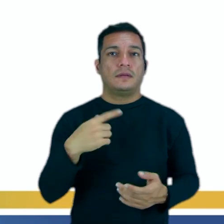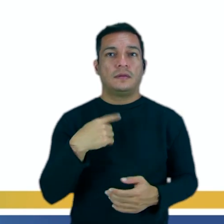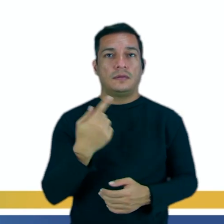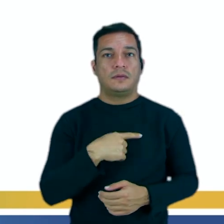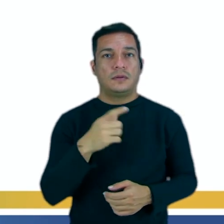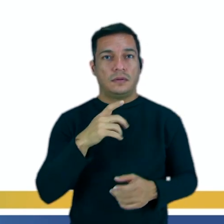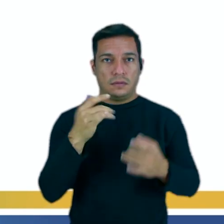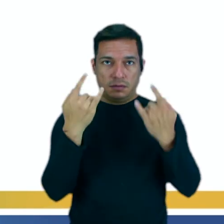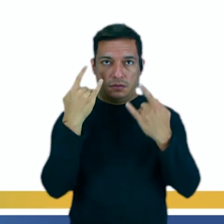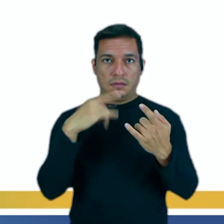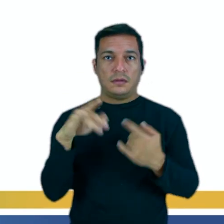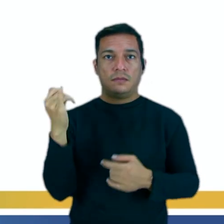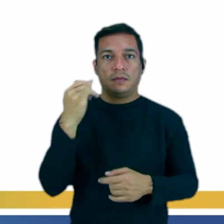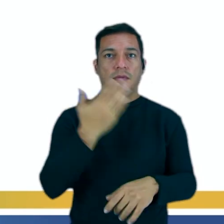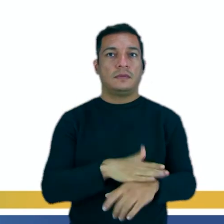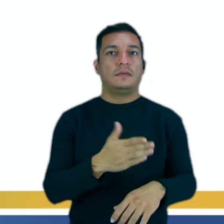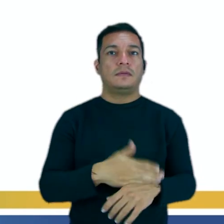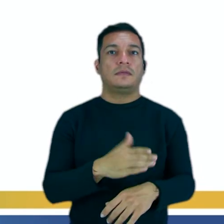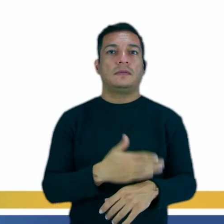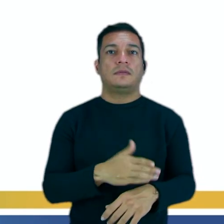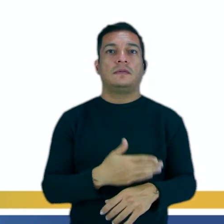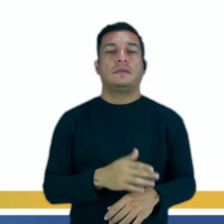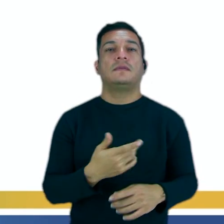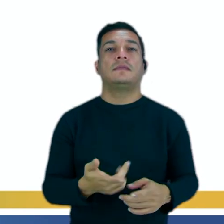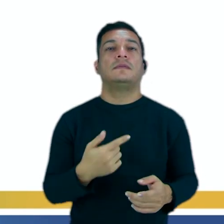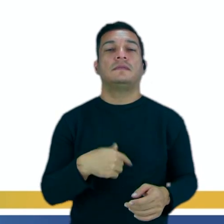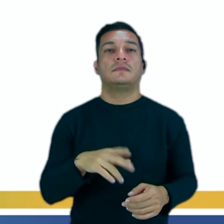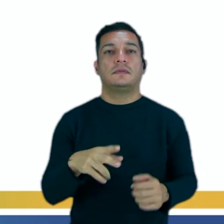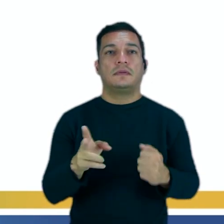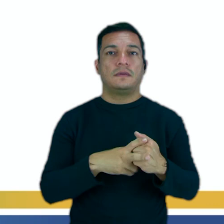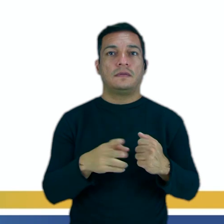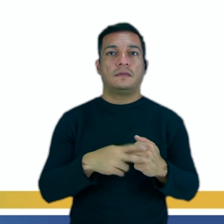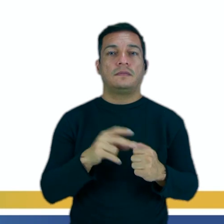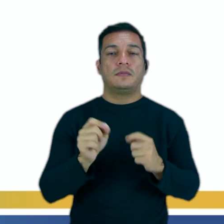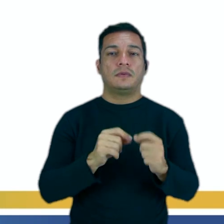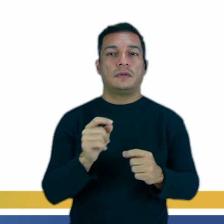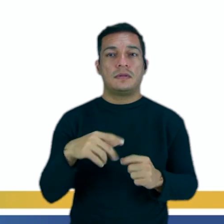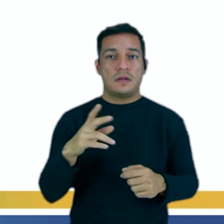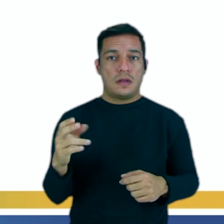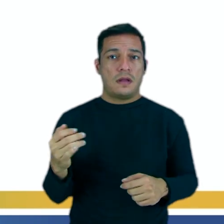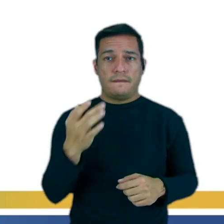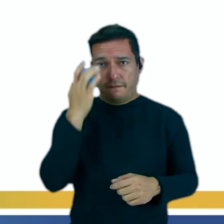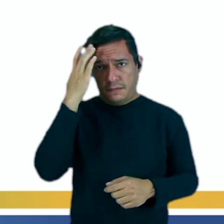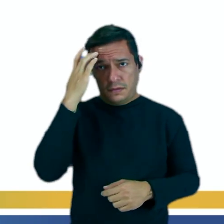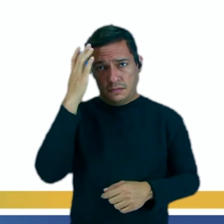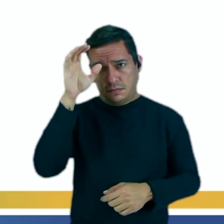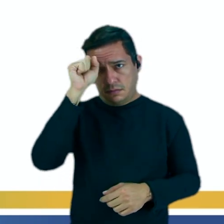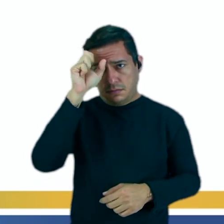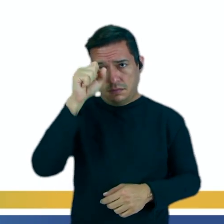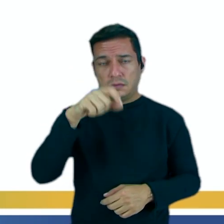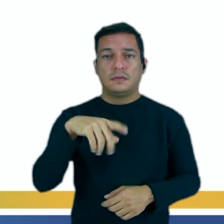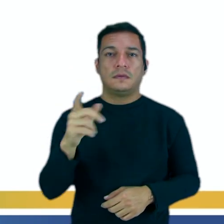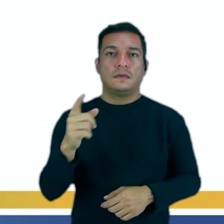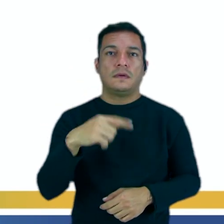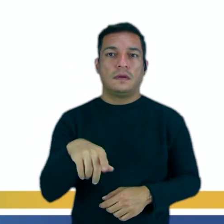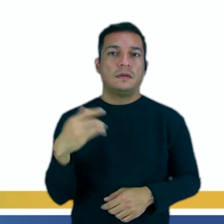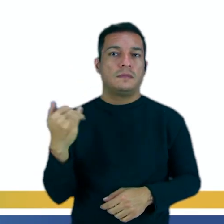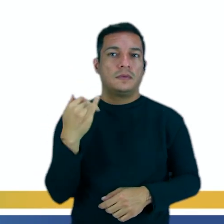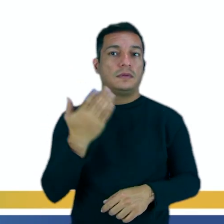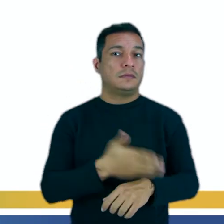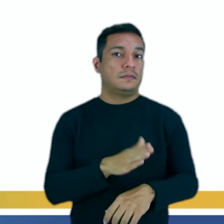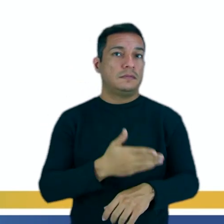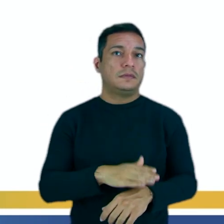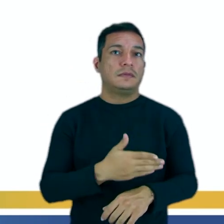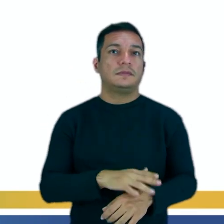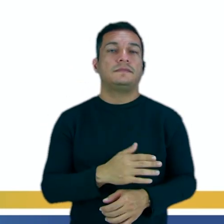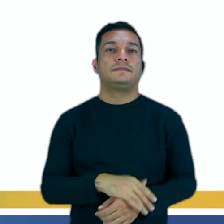atractivo, es importante practicar bastante. Entonces, verbo no es algo muy sencillo, muy fácil de aprender. Entonces, es muy necesario práctica,